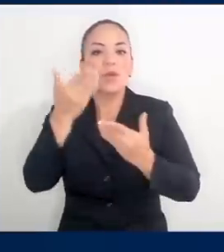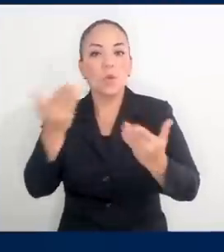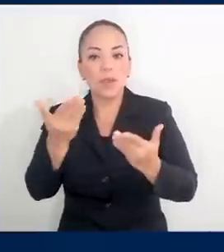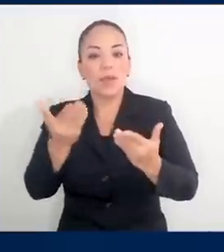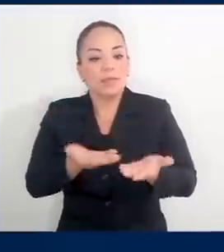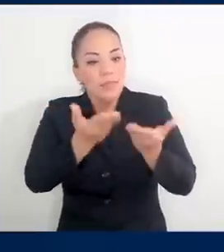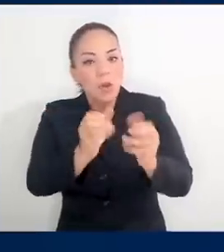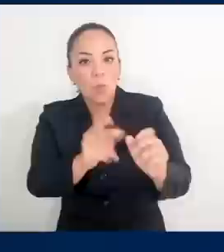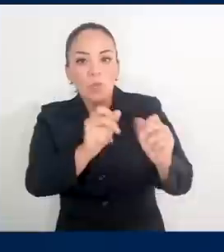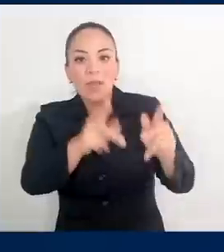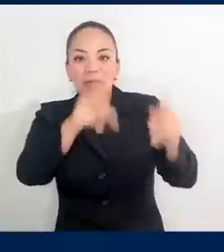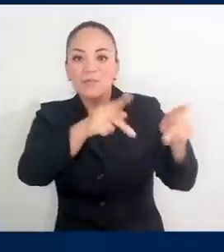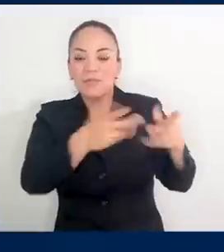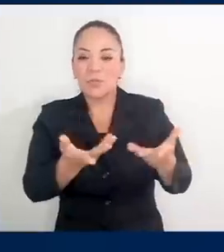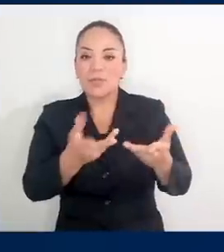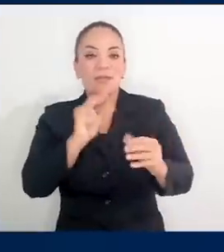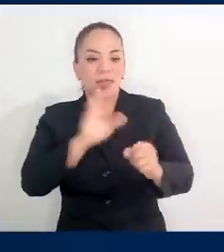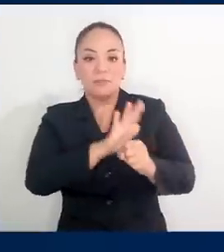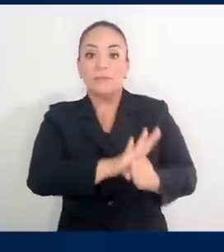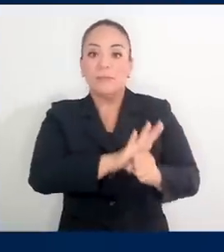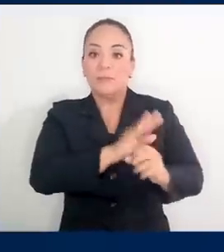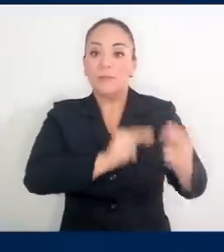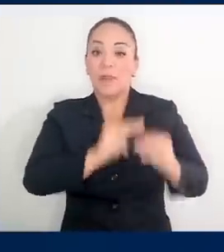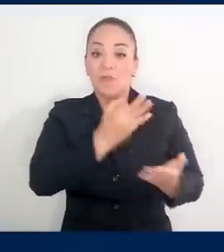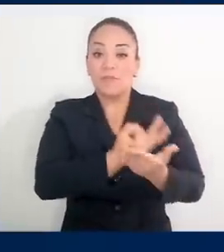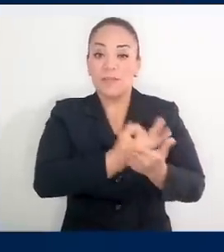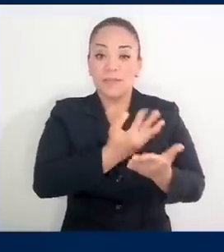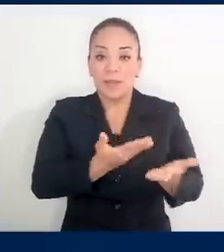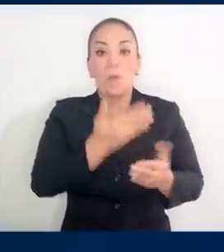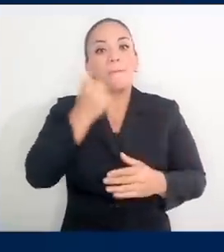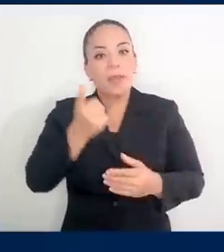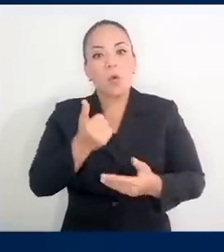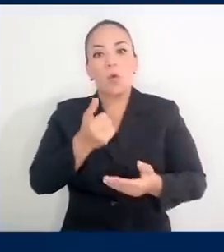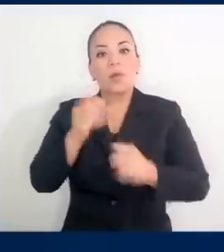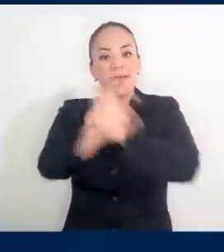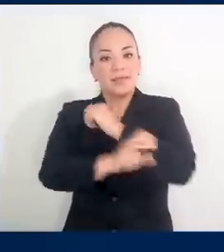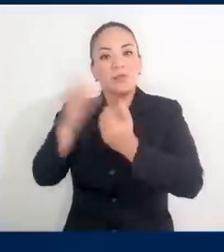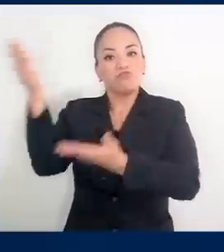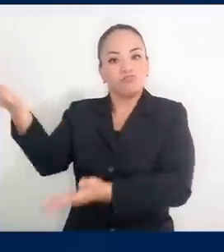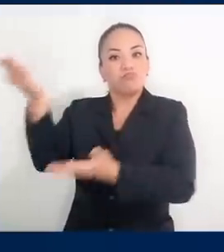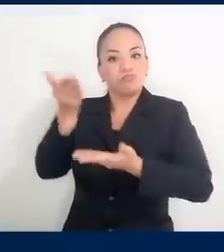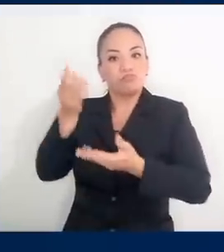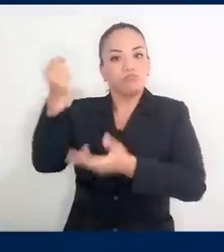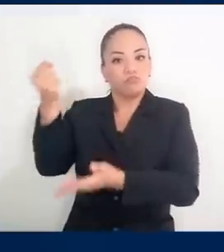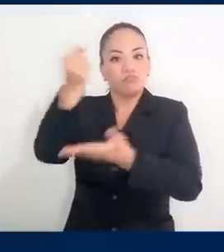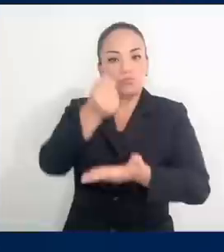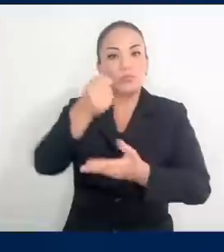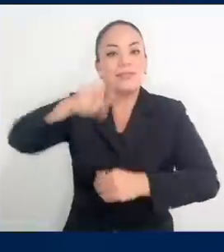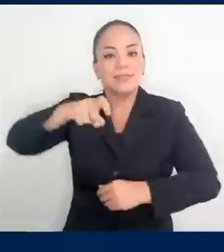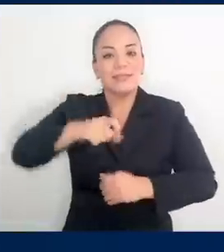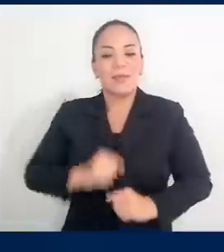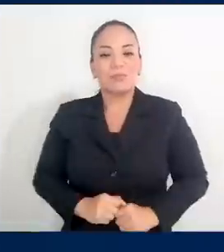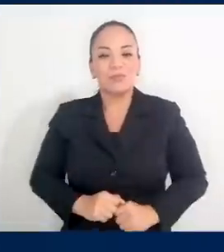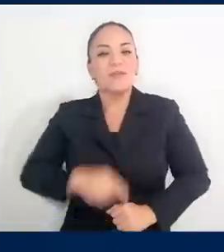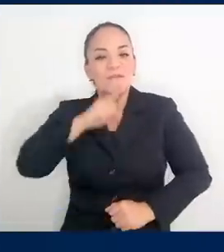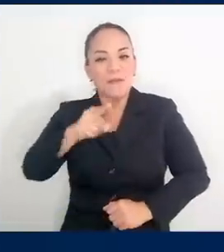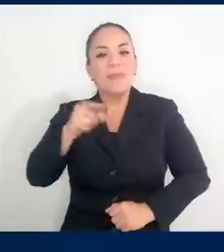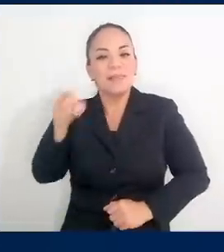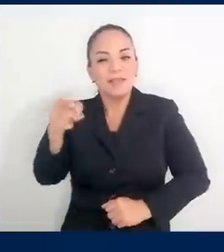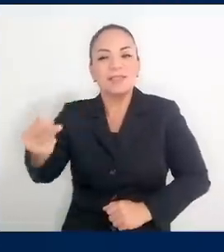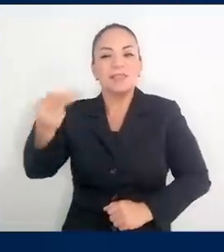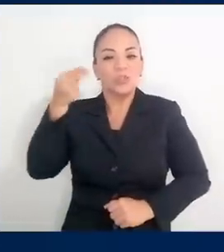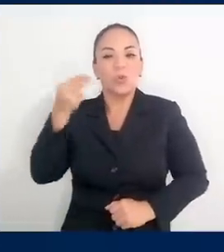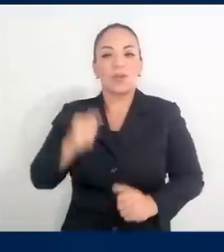usted en el mercado financiero, sino salir afuera a traer los recursos que necesitamos. Un verdadero